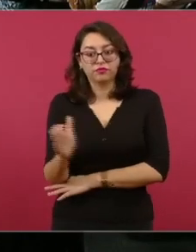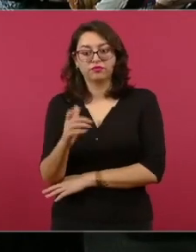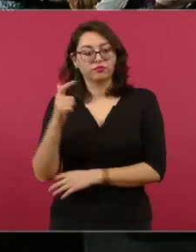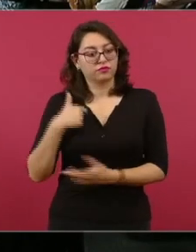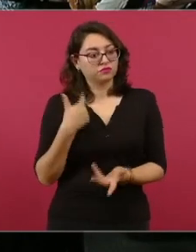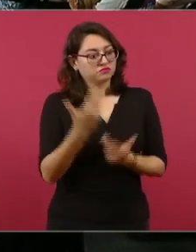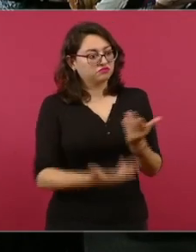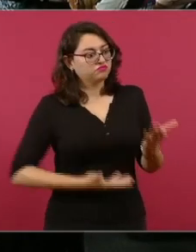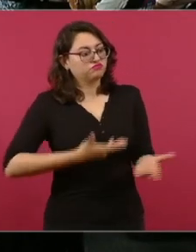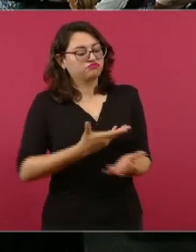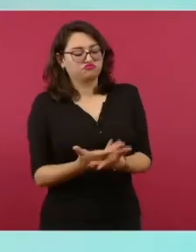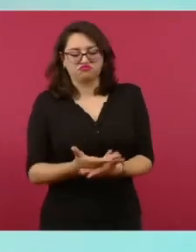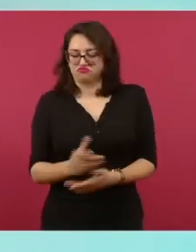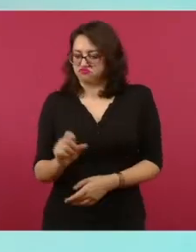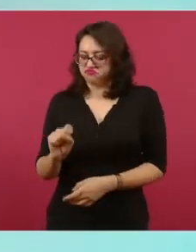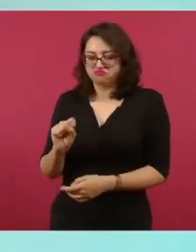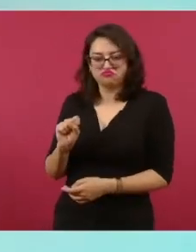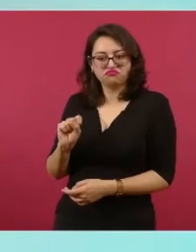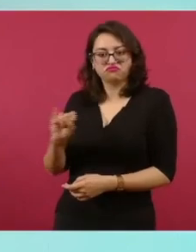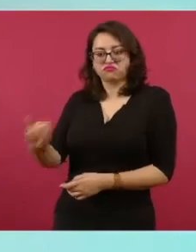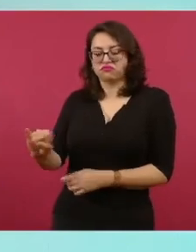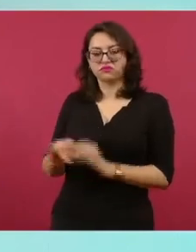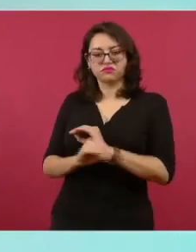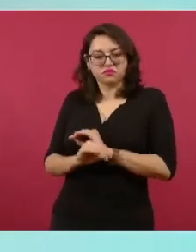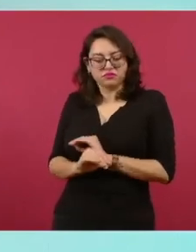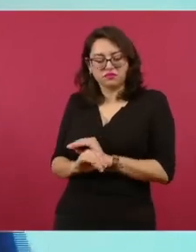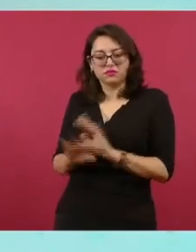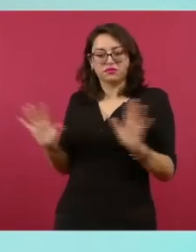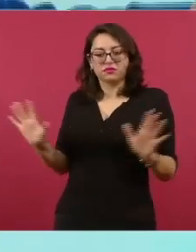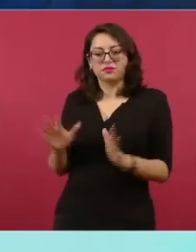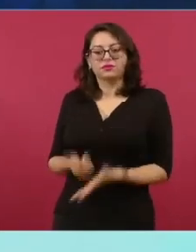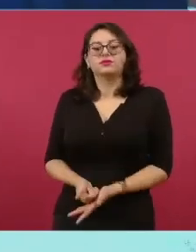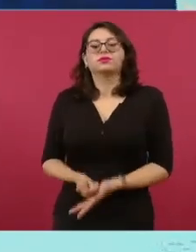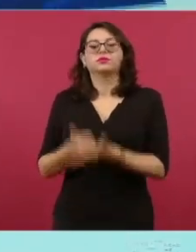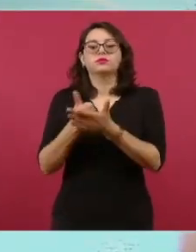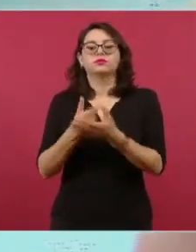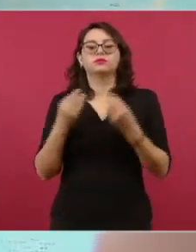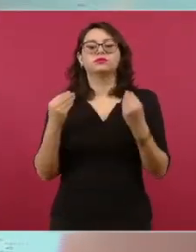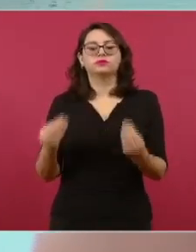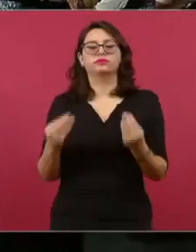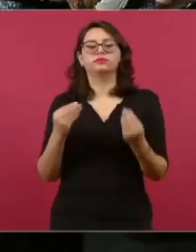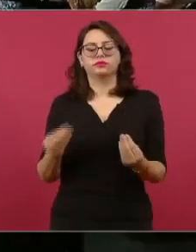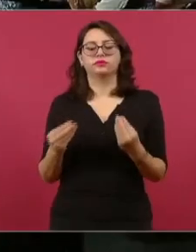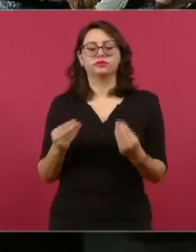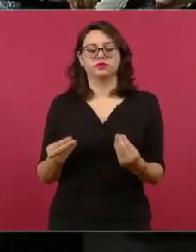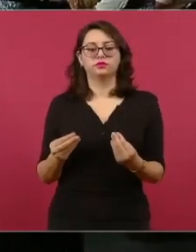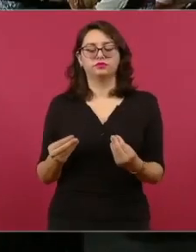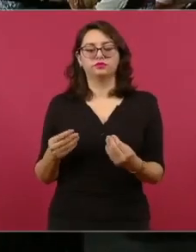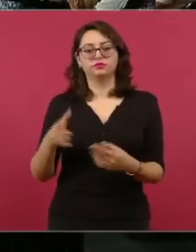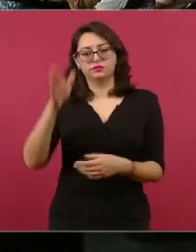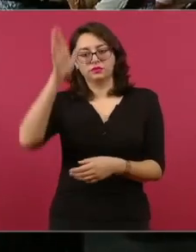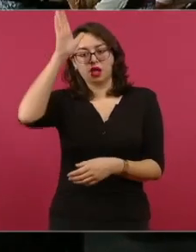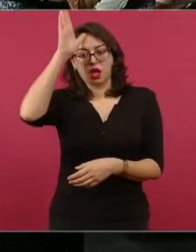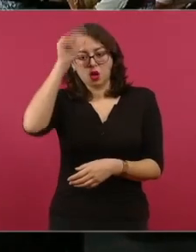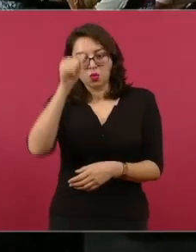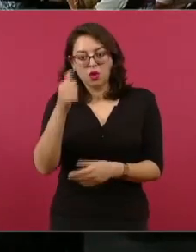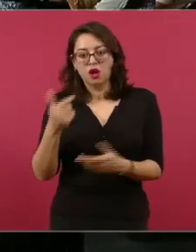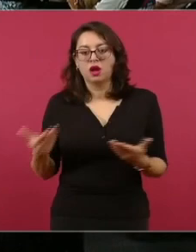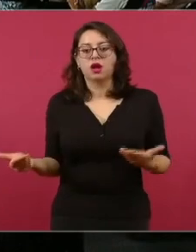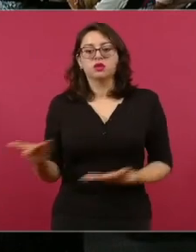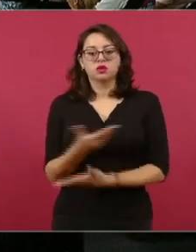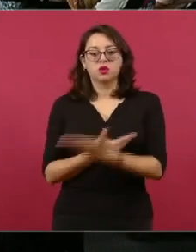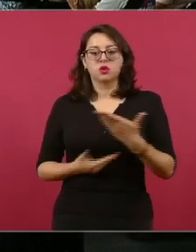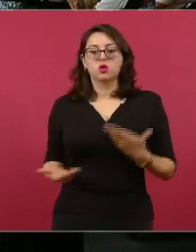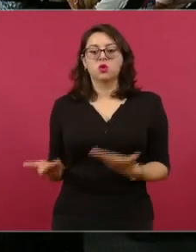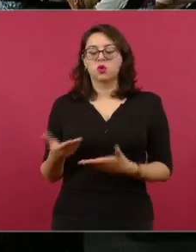circunstancias, nos ayudaron para llegar a un acuerdo con ellos sobre